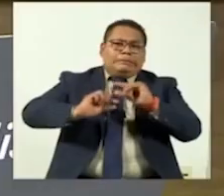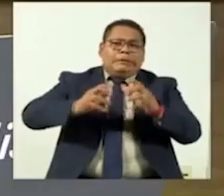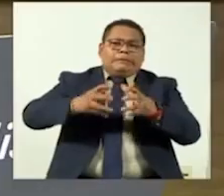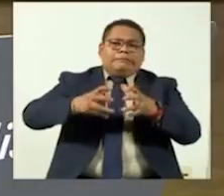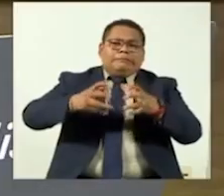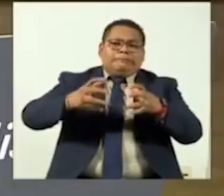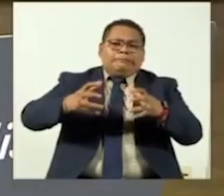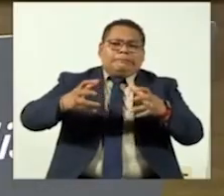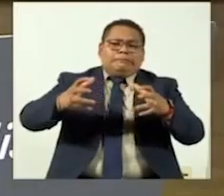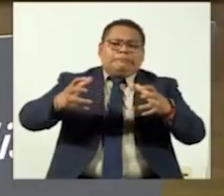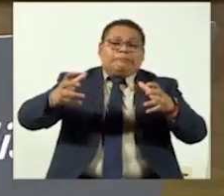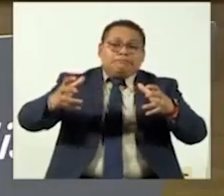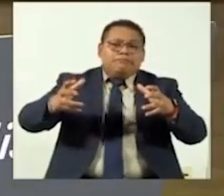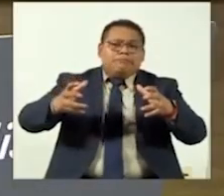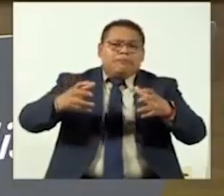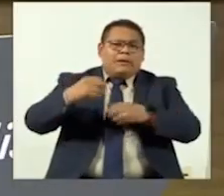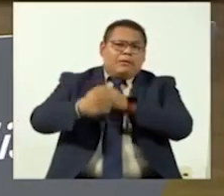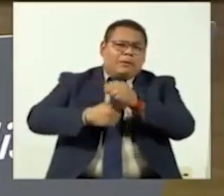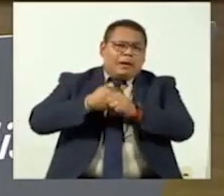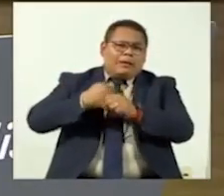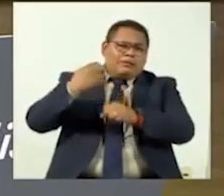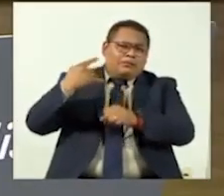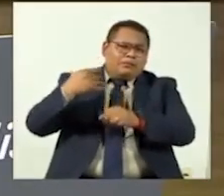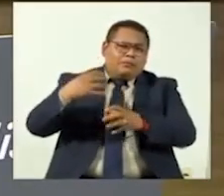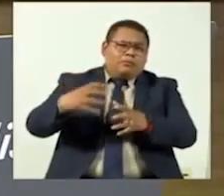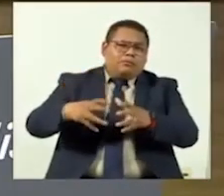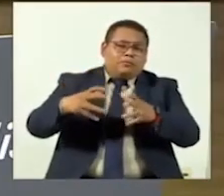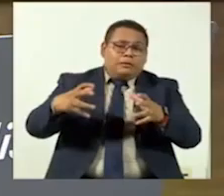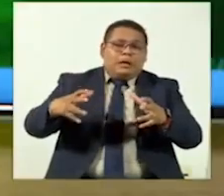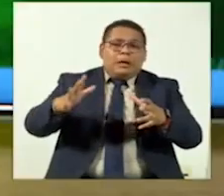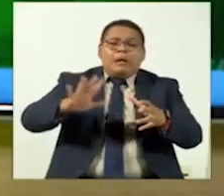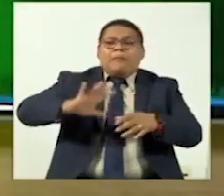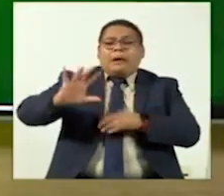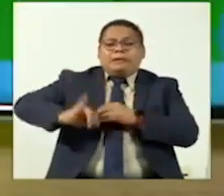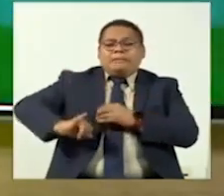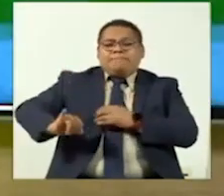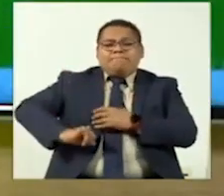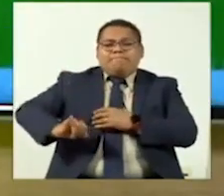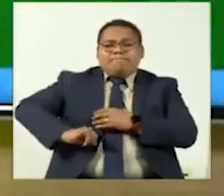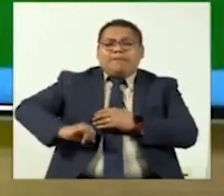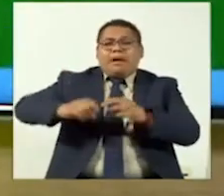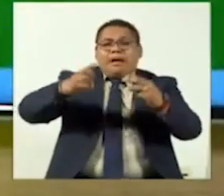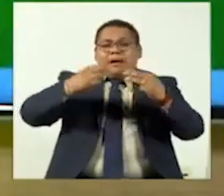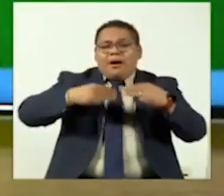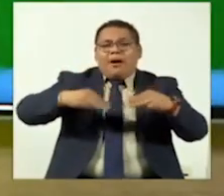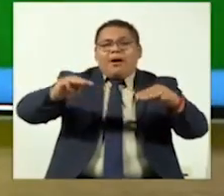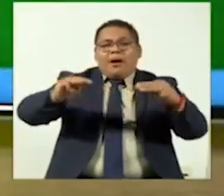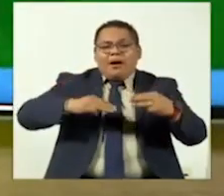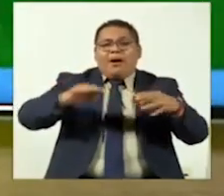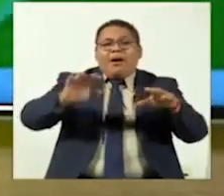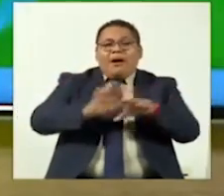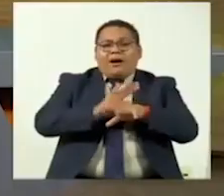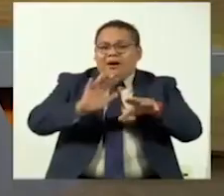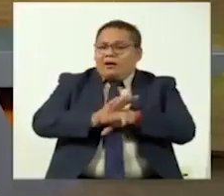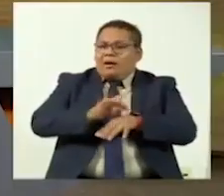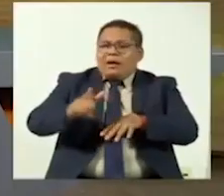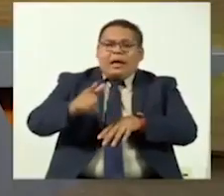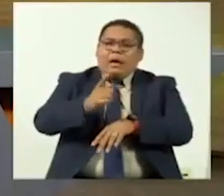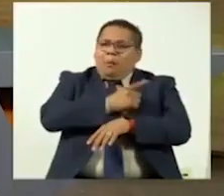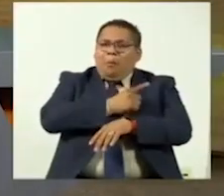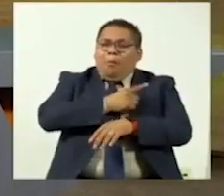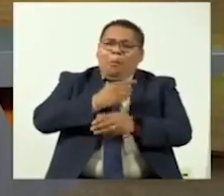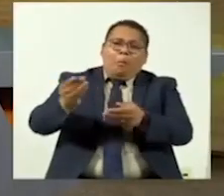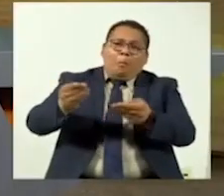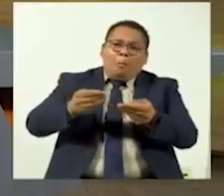Y se habrán dado cuenta de que sí hay más interés, sí ha cambiado el entorno musical y llegan más independientes con ustedes. Sí,